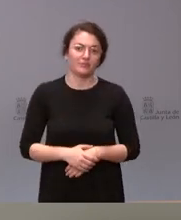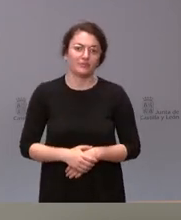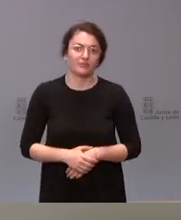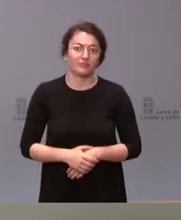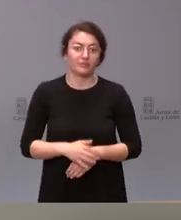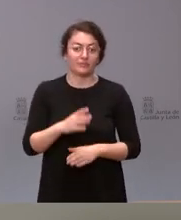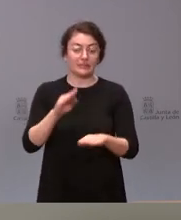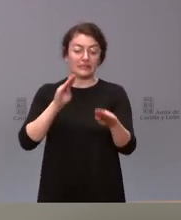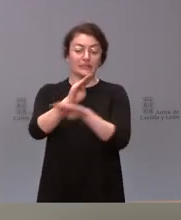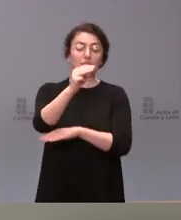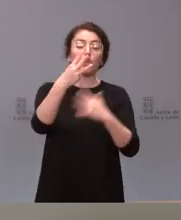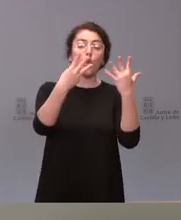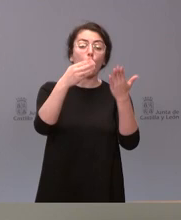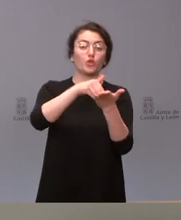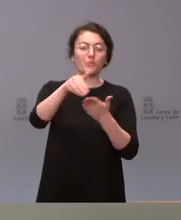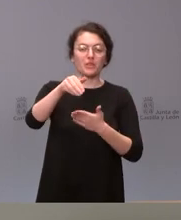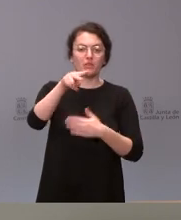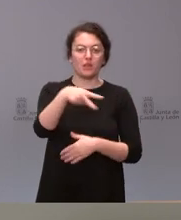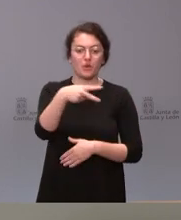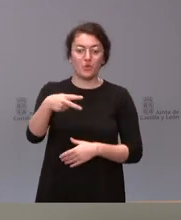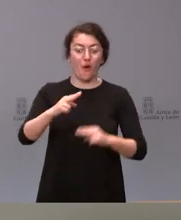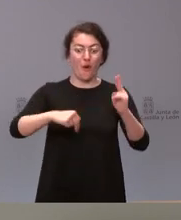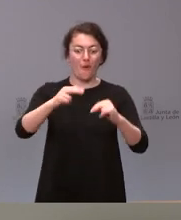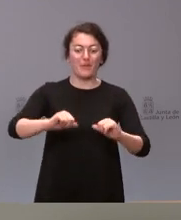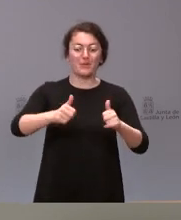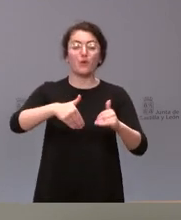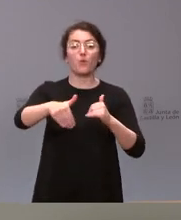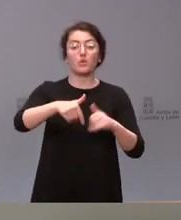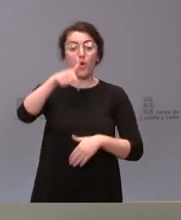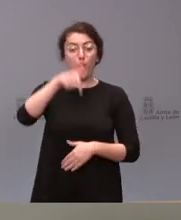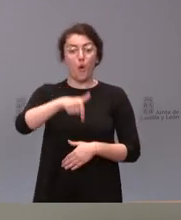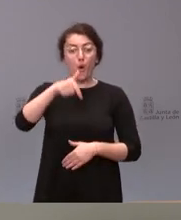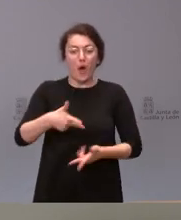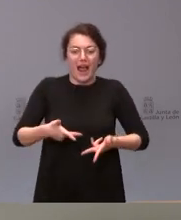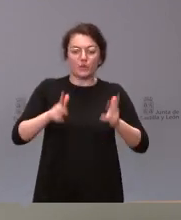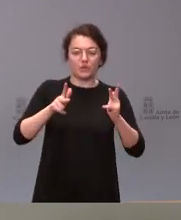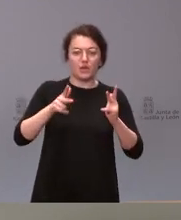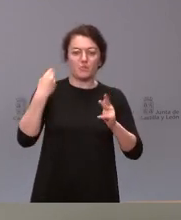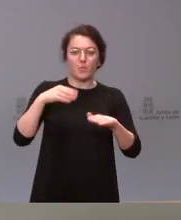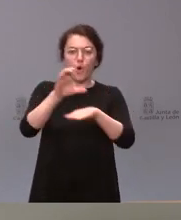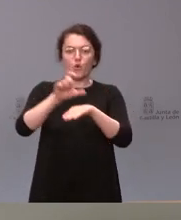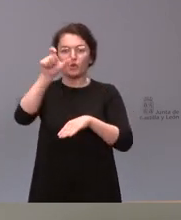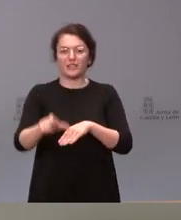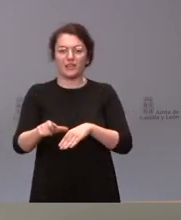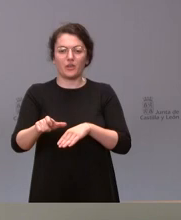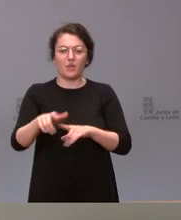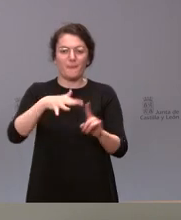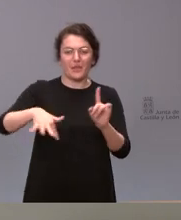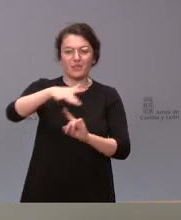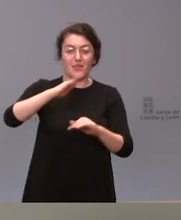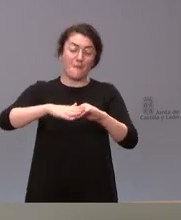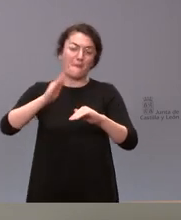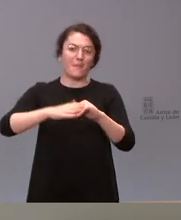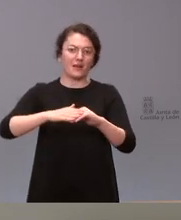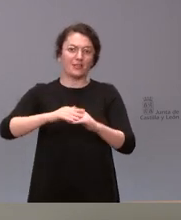importe de 8 millones de euros ¿cuándo comenzarán las obras? lo que hemos hecho hoy es autorizar al consejero de Medio Ambiente a contratar y por tanto se inicia con esto